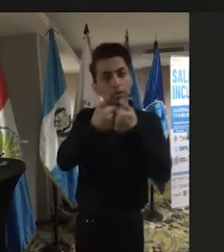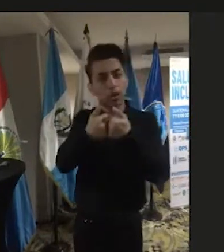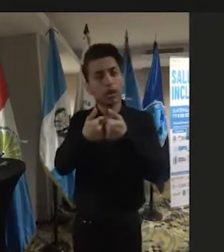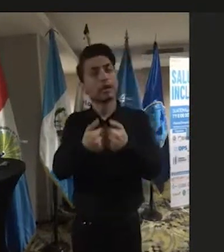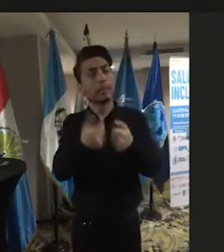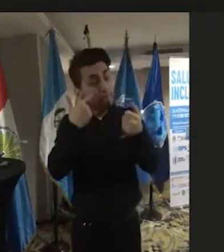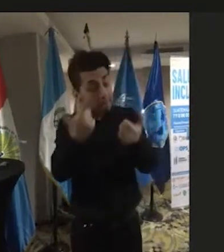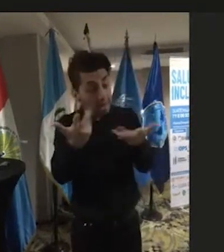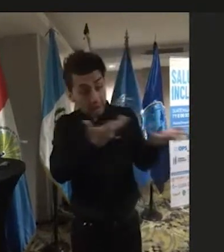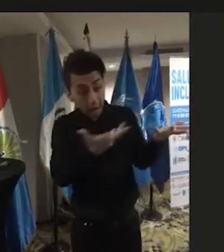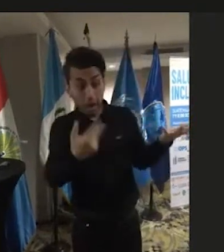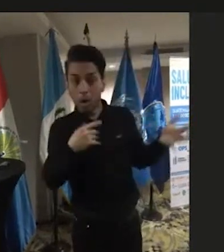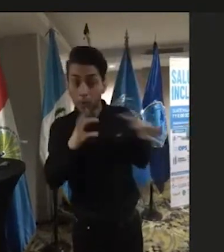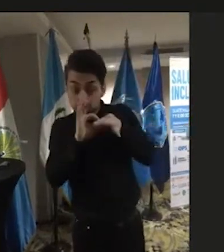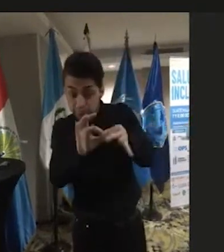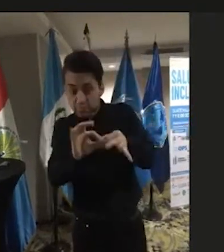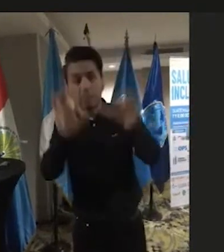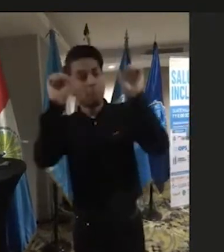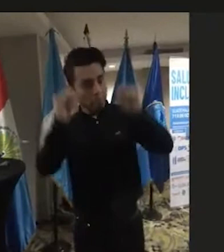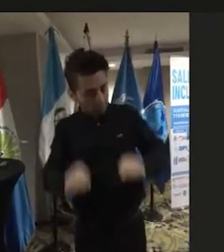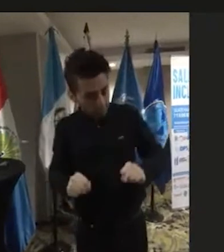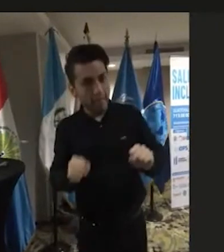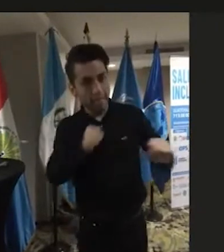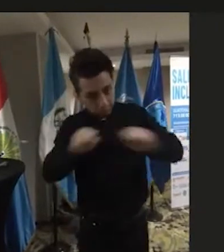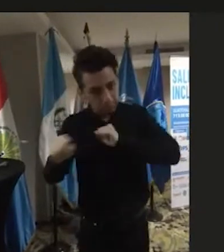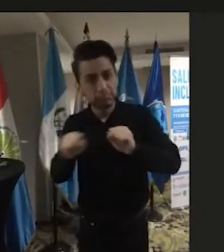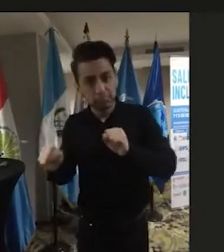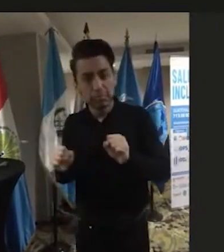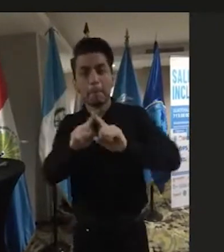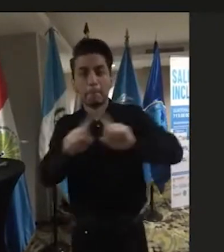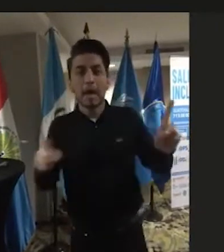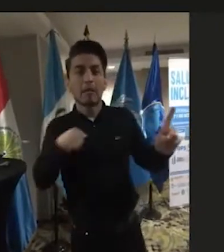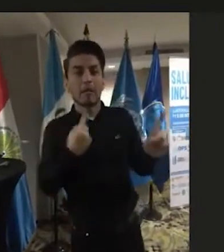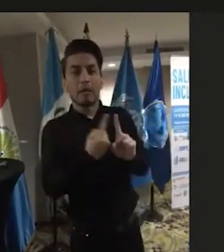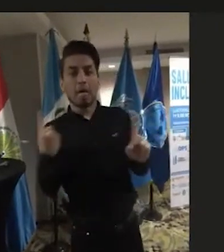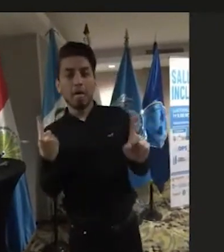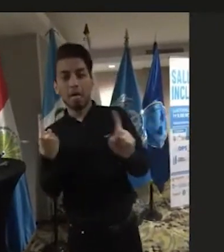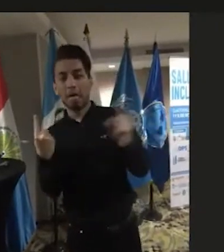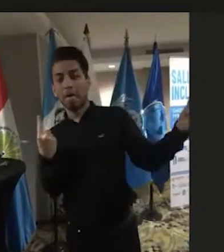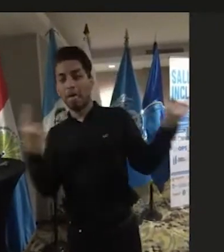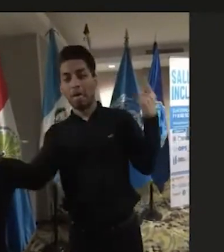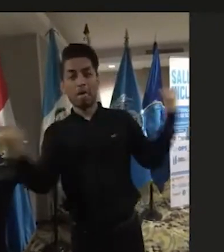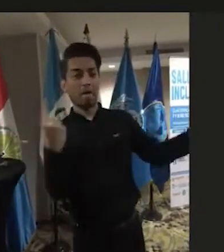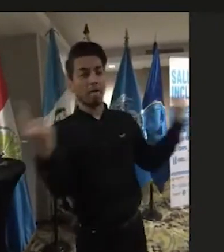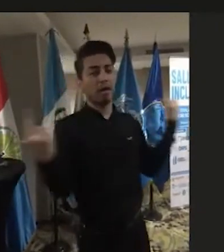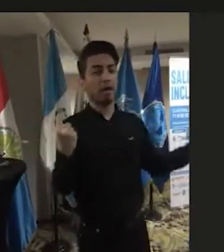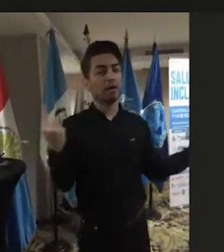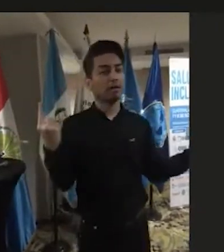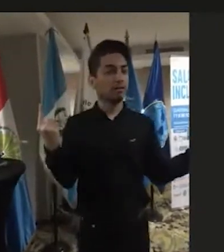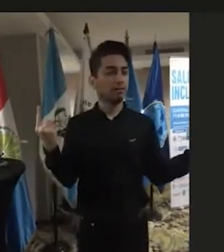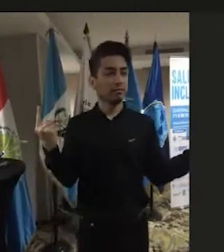cosas pero si seguimos así como que cada organización llevará las cosas a su lado pues